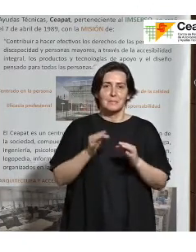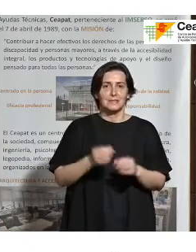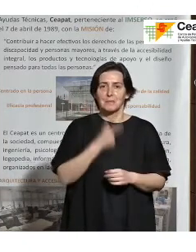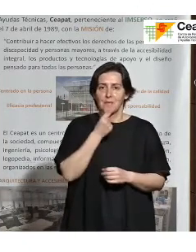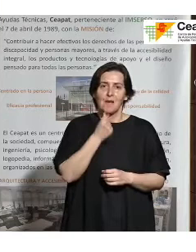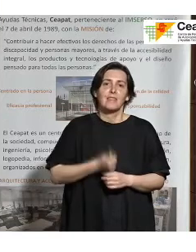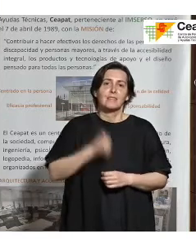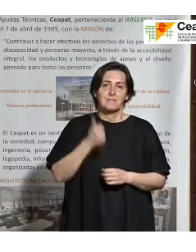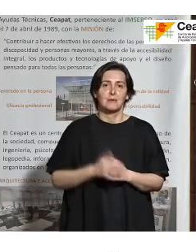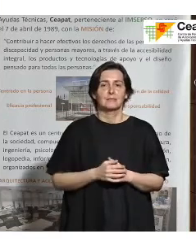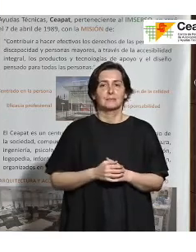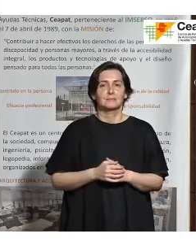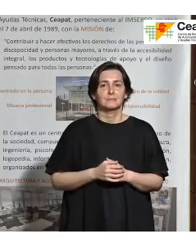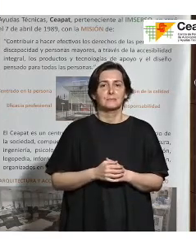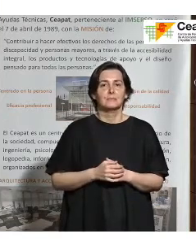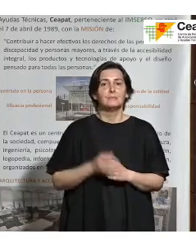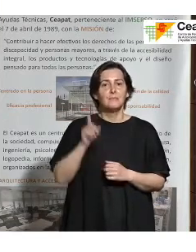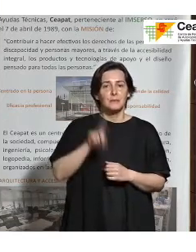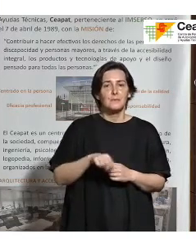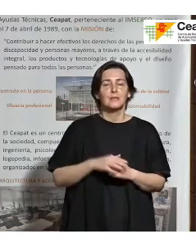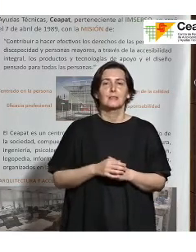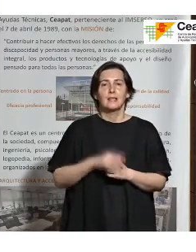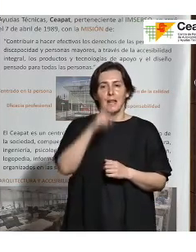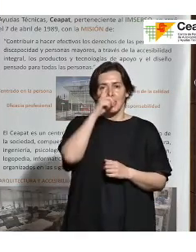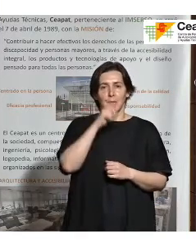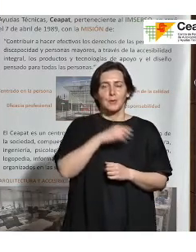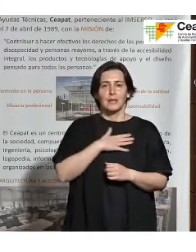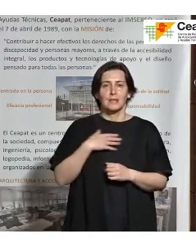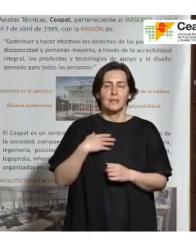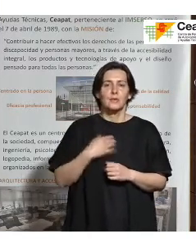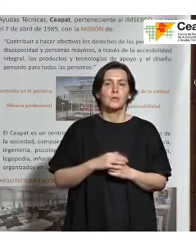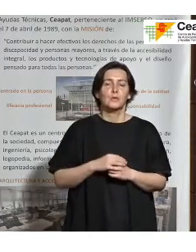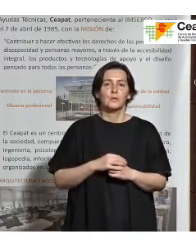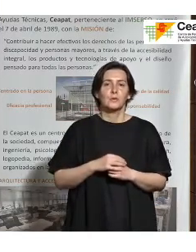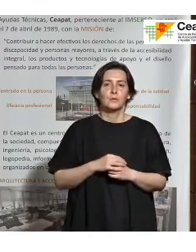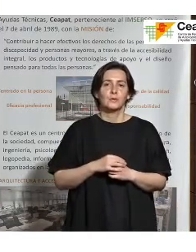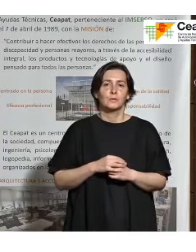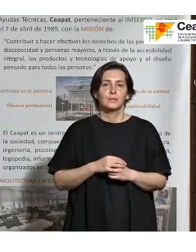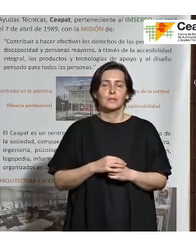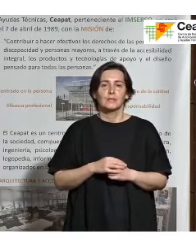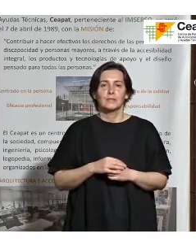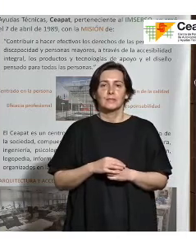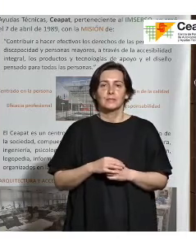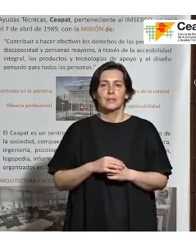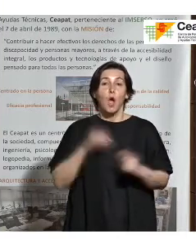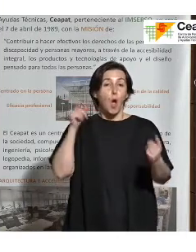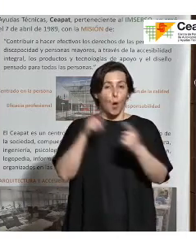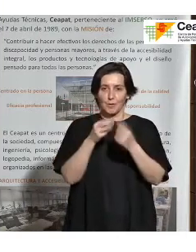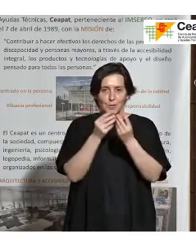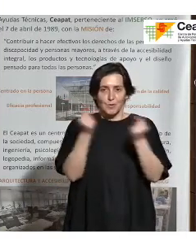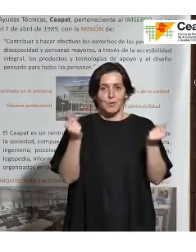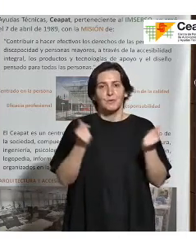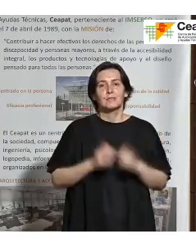llevadero. También quiero recordar, para que no se me olvide,